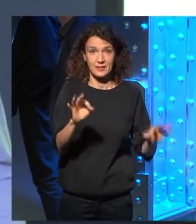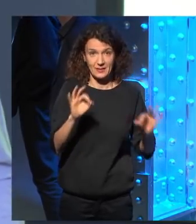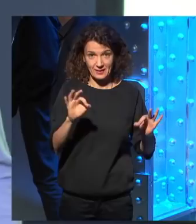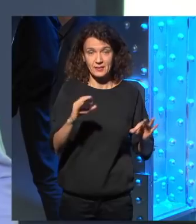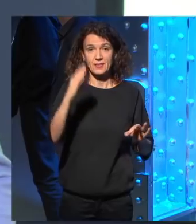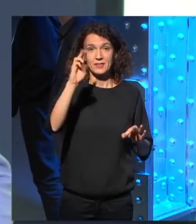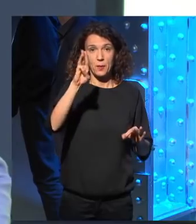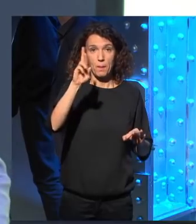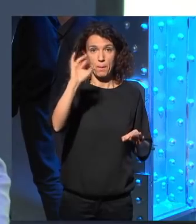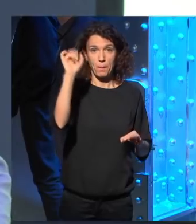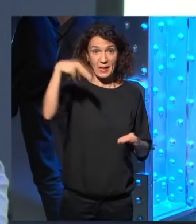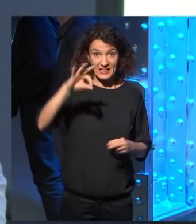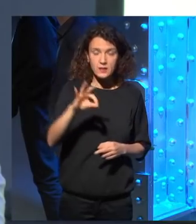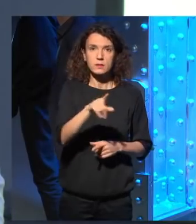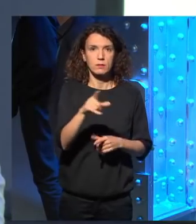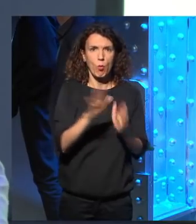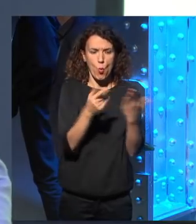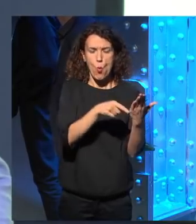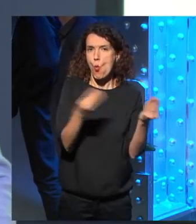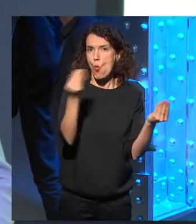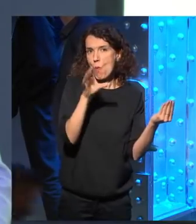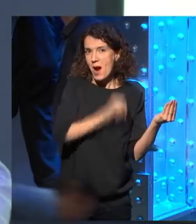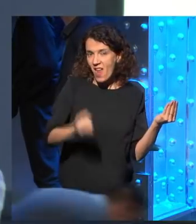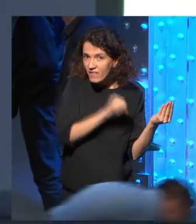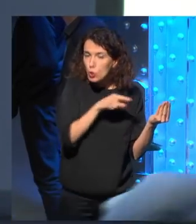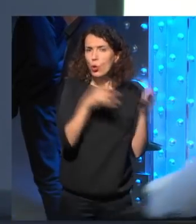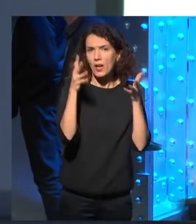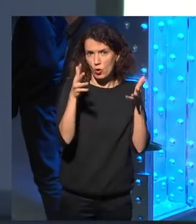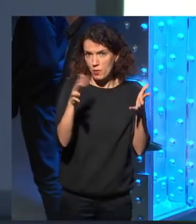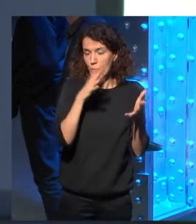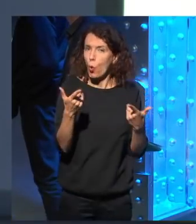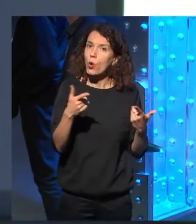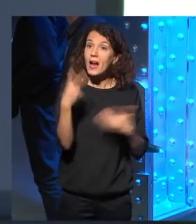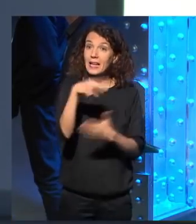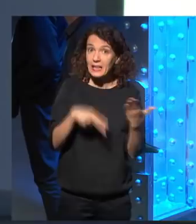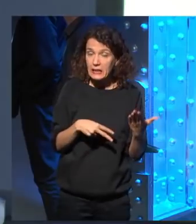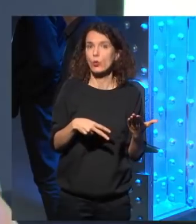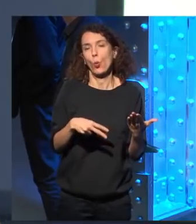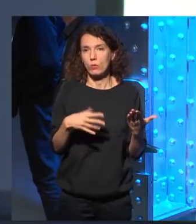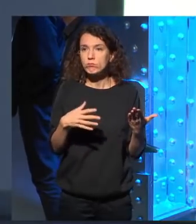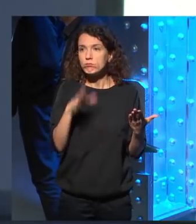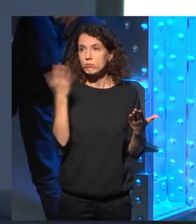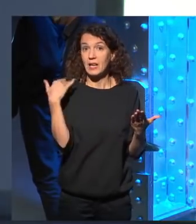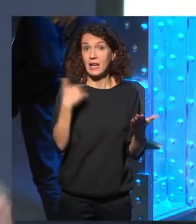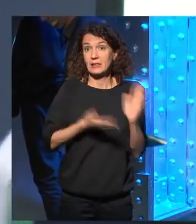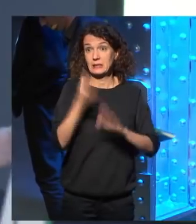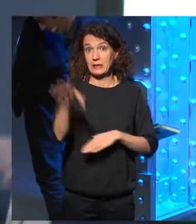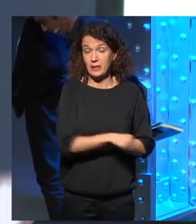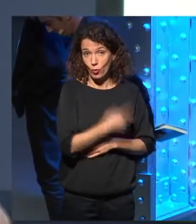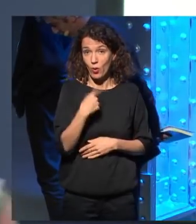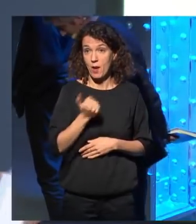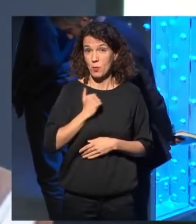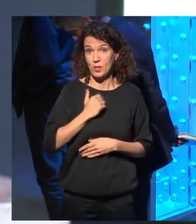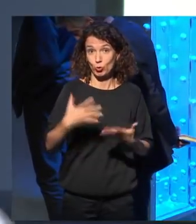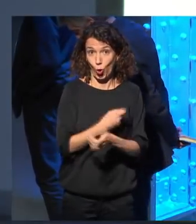Aira, que es Prince, que es un libro fantástico, que yo se lo puedo recomendar porque me lo he leído, lo pueden comprar luego a la salida. como casi todos